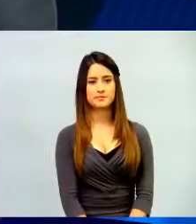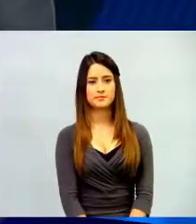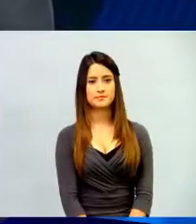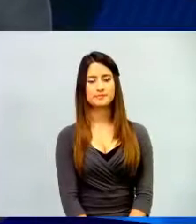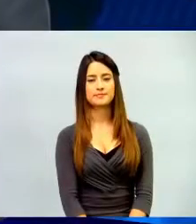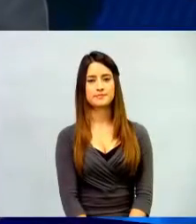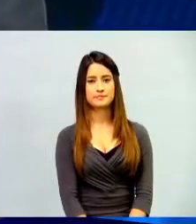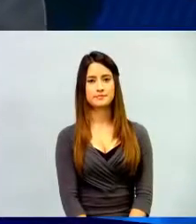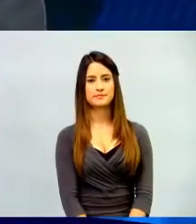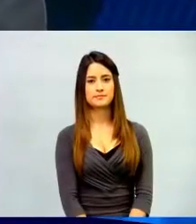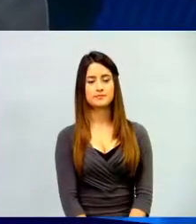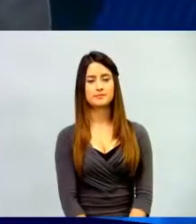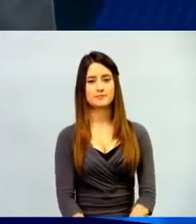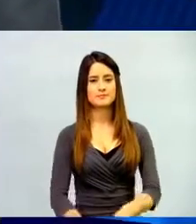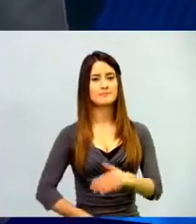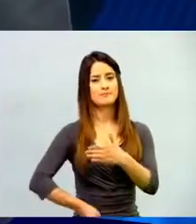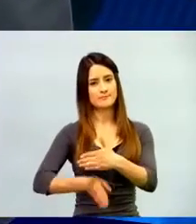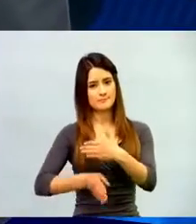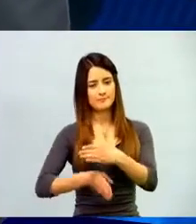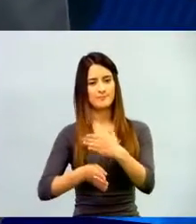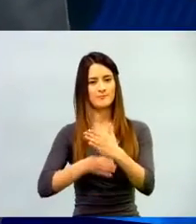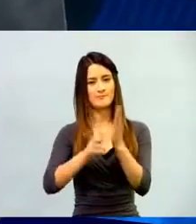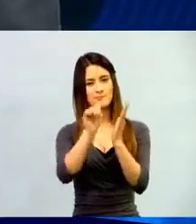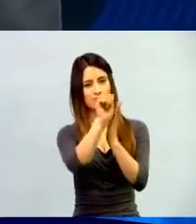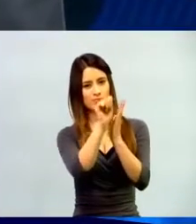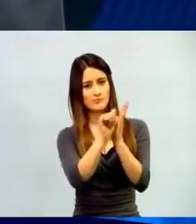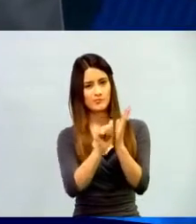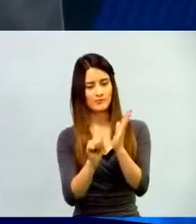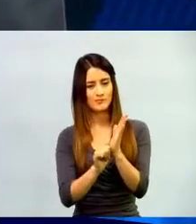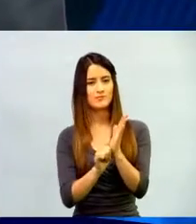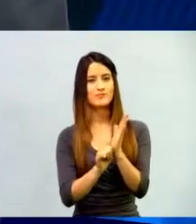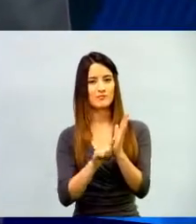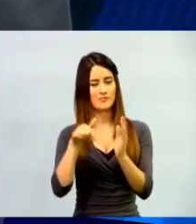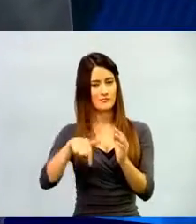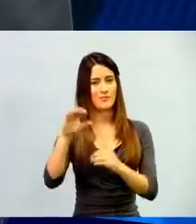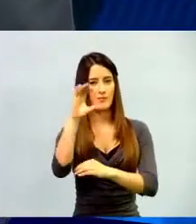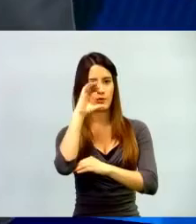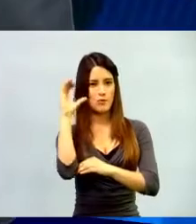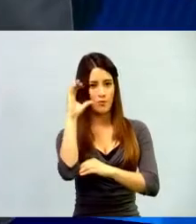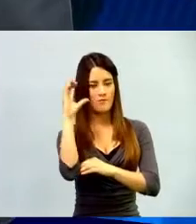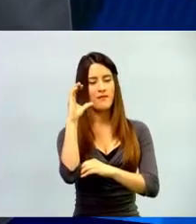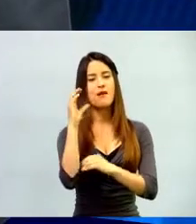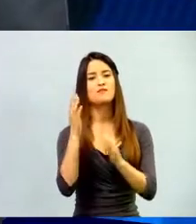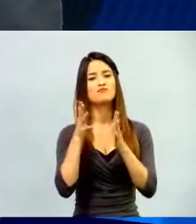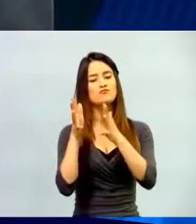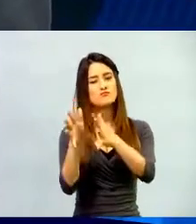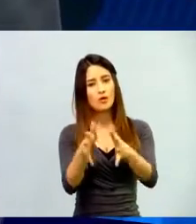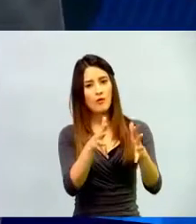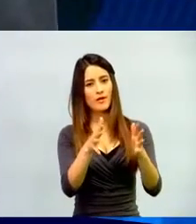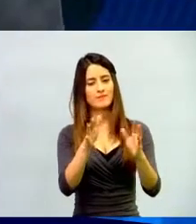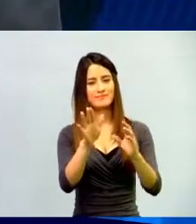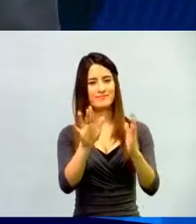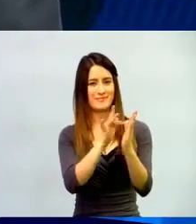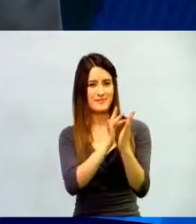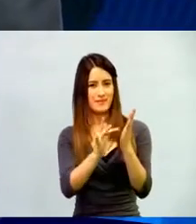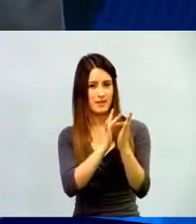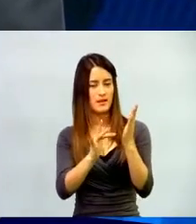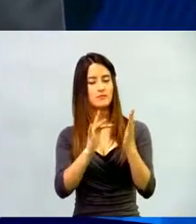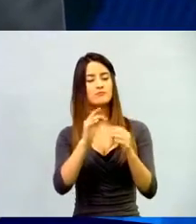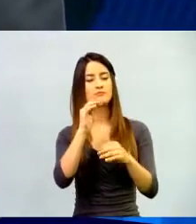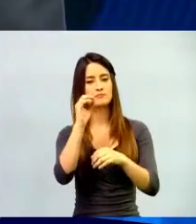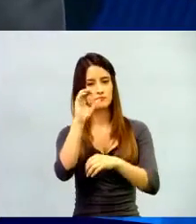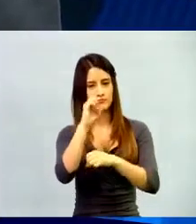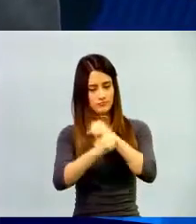Y continuamos con la programación en Educa Digital Colombia 2016. Vamos a seguir precisamente